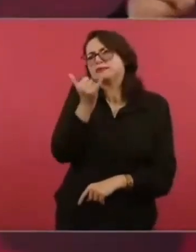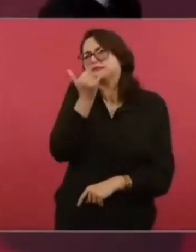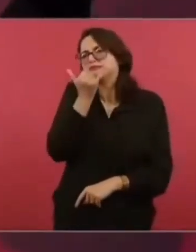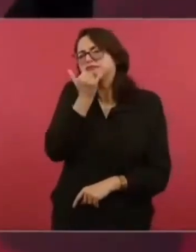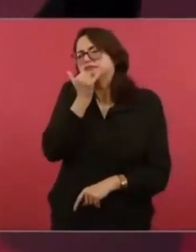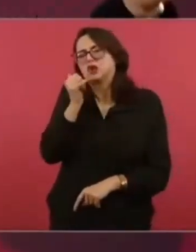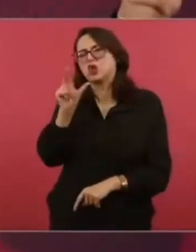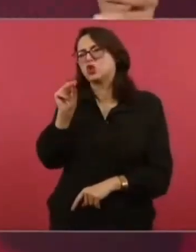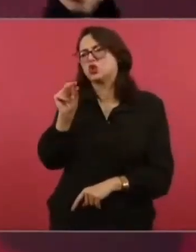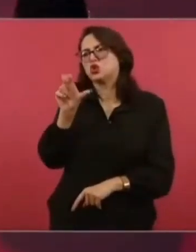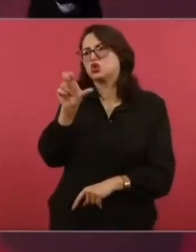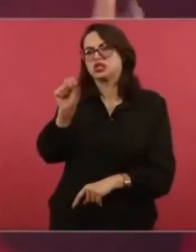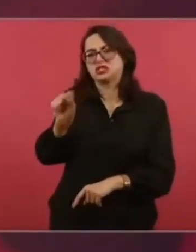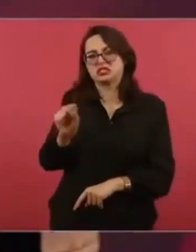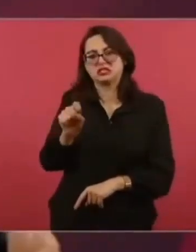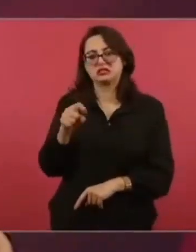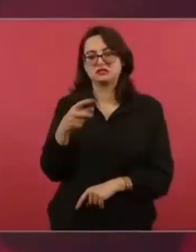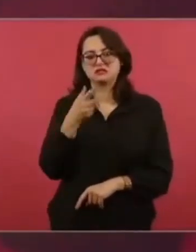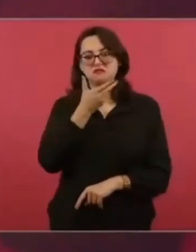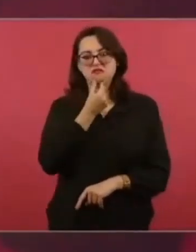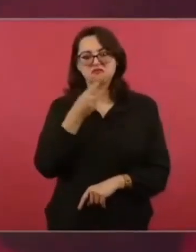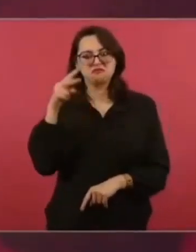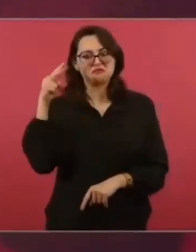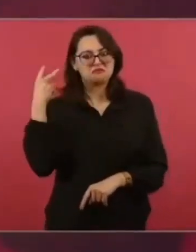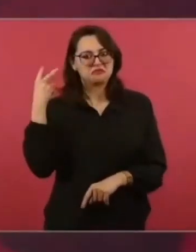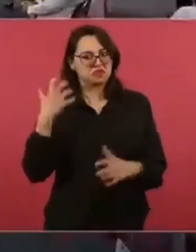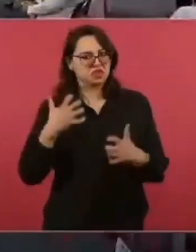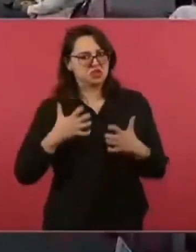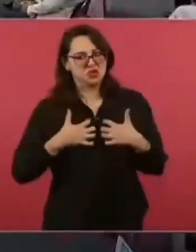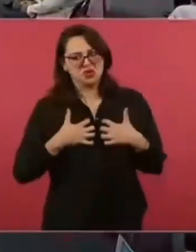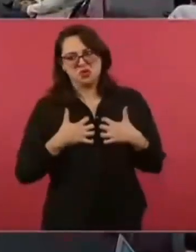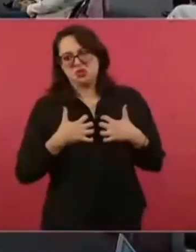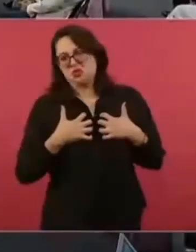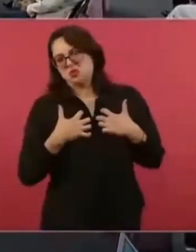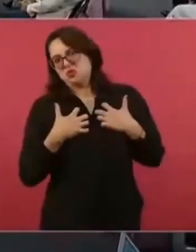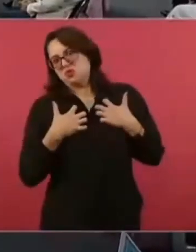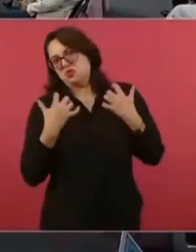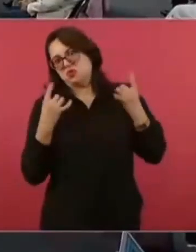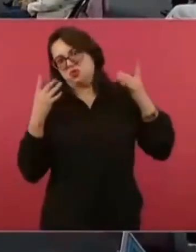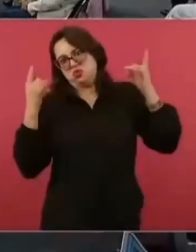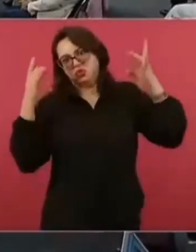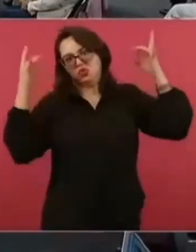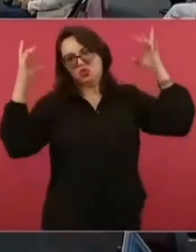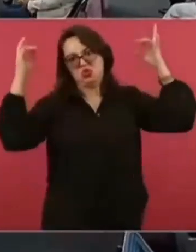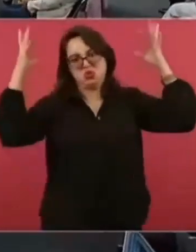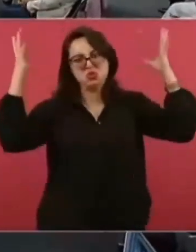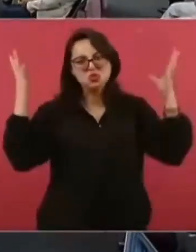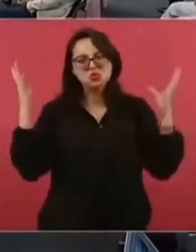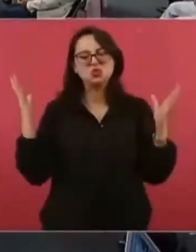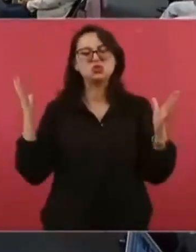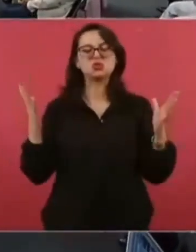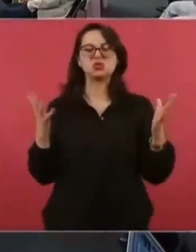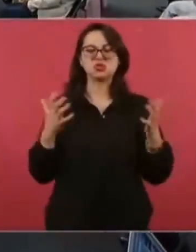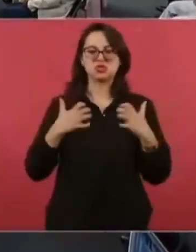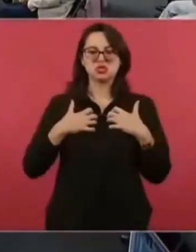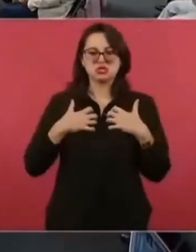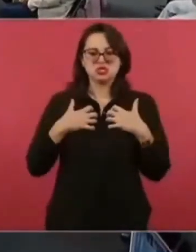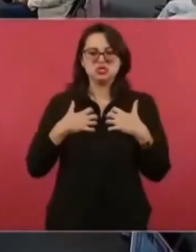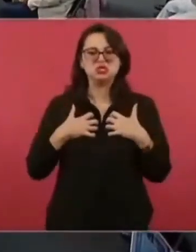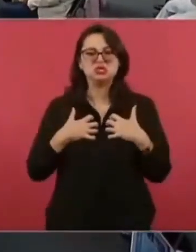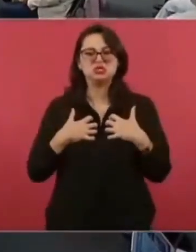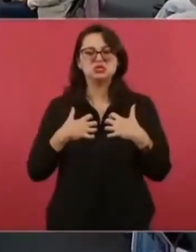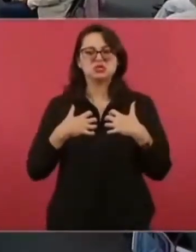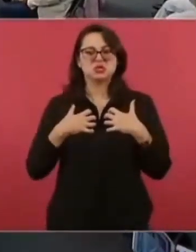empresario conocido, importante, de Venezuela, que había tenido confrontación